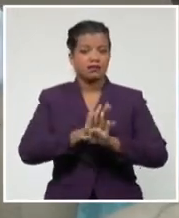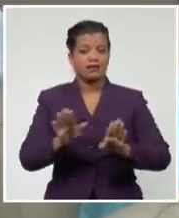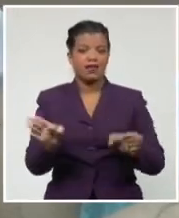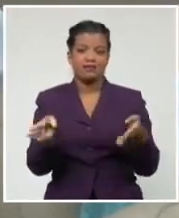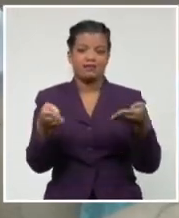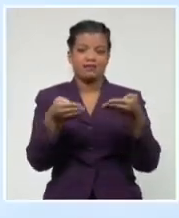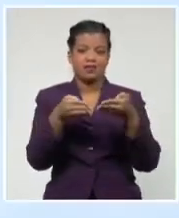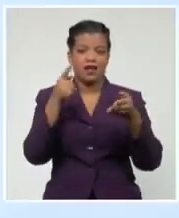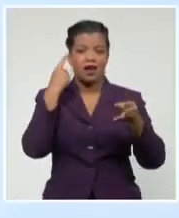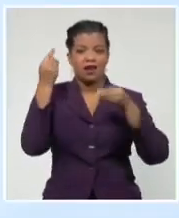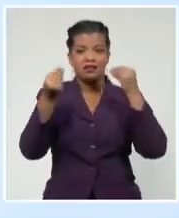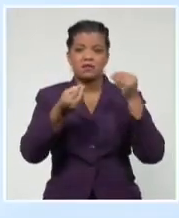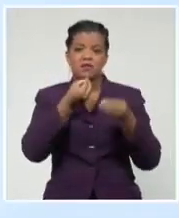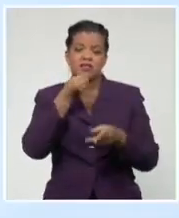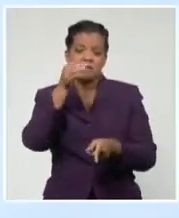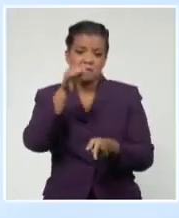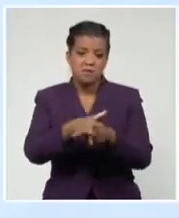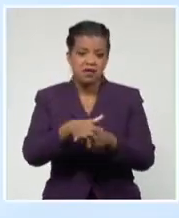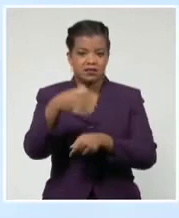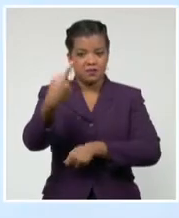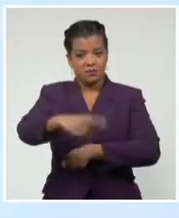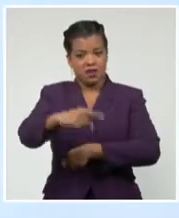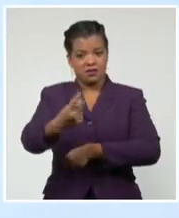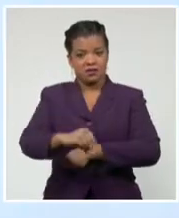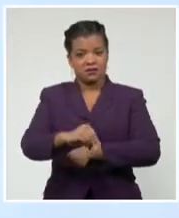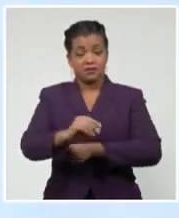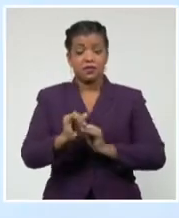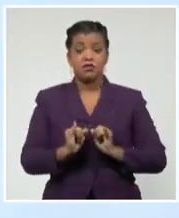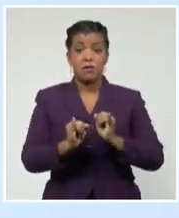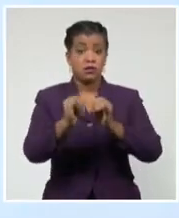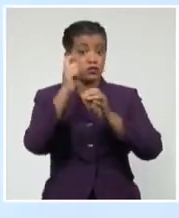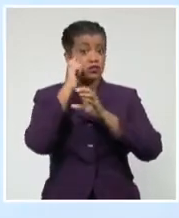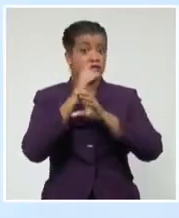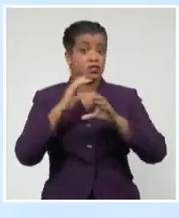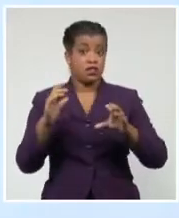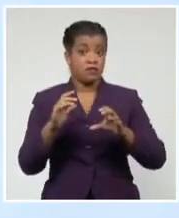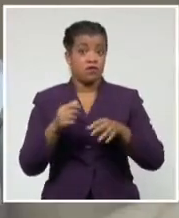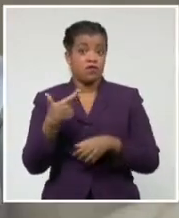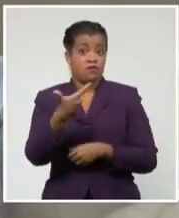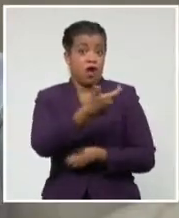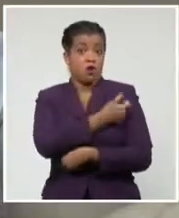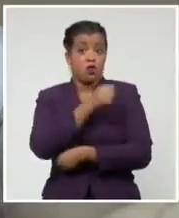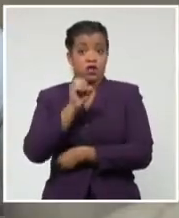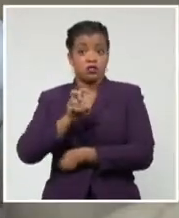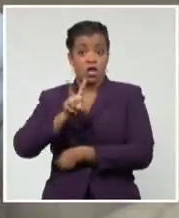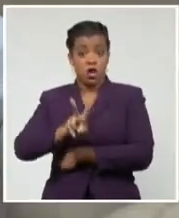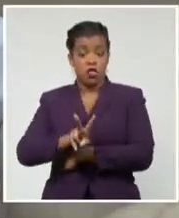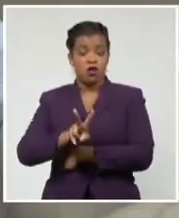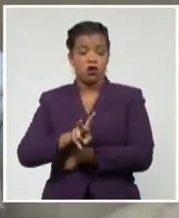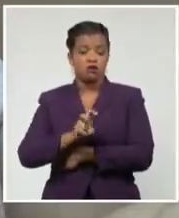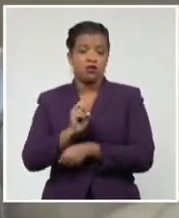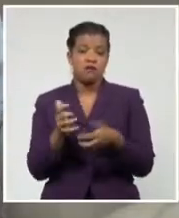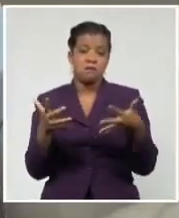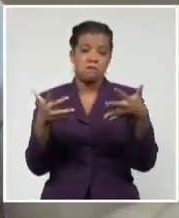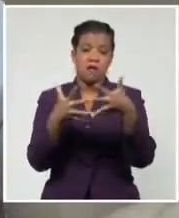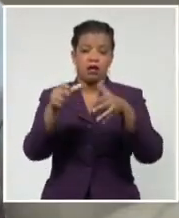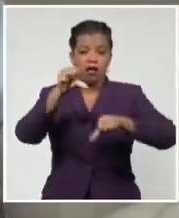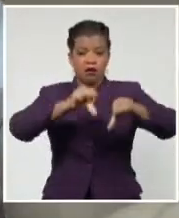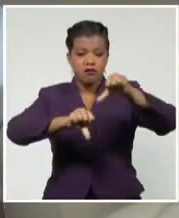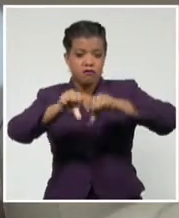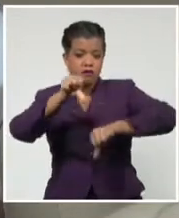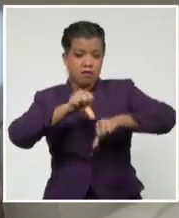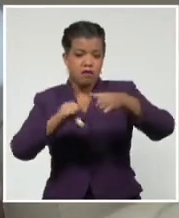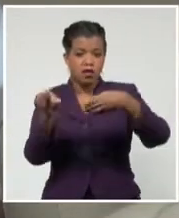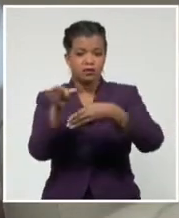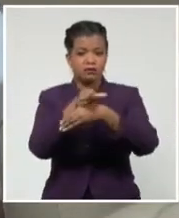autoricen a hacer el ensayo clínico. Detalló el científico cubano que Soberana 02 es una vacuna conjugada donde se mezclan químicamente el antígeno